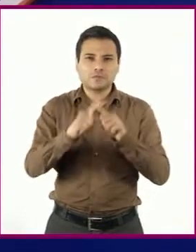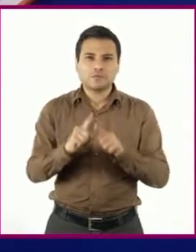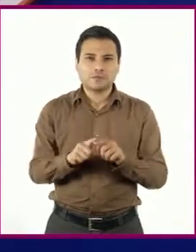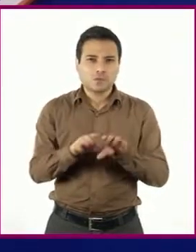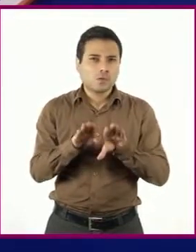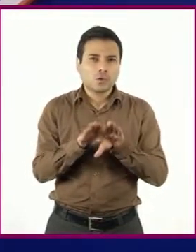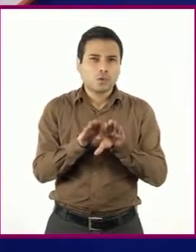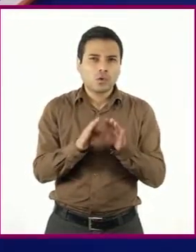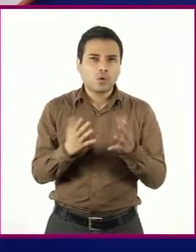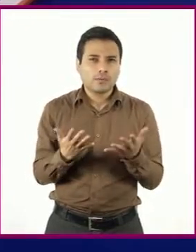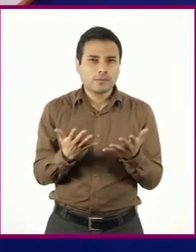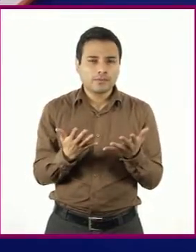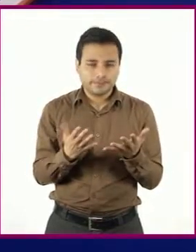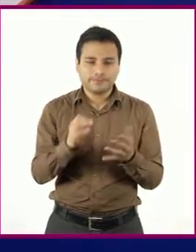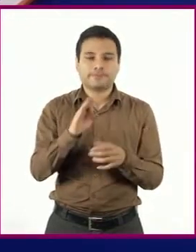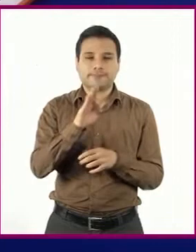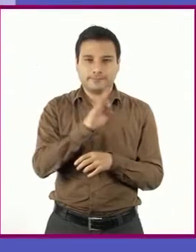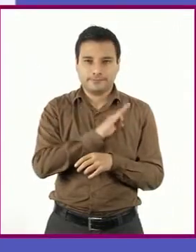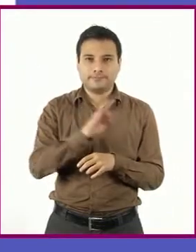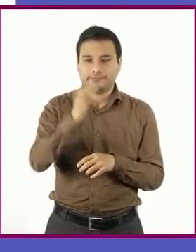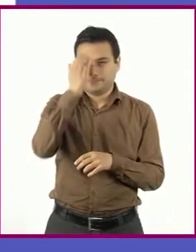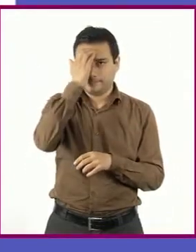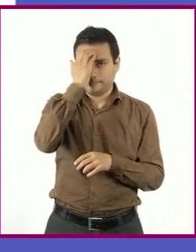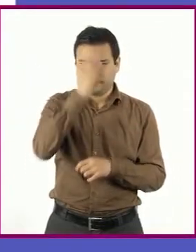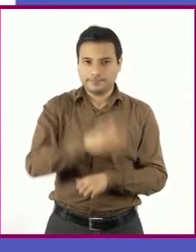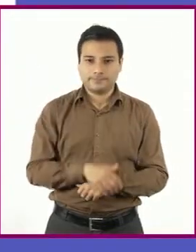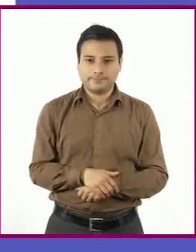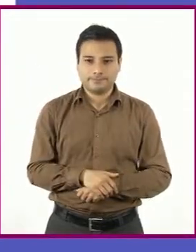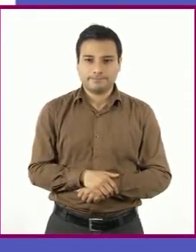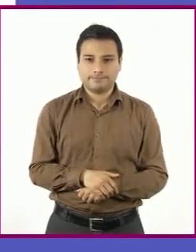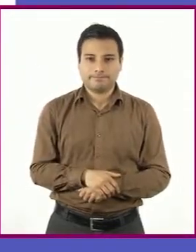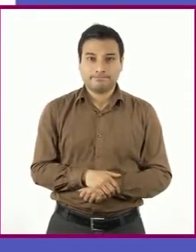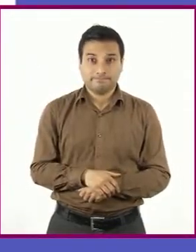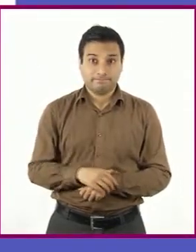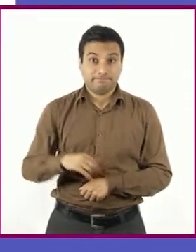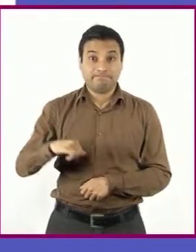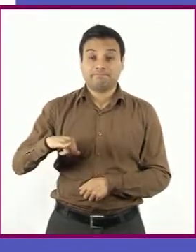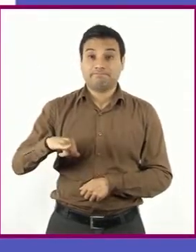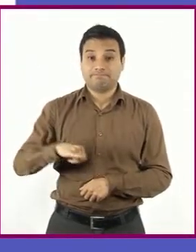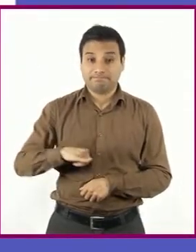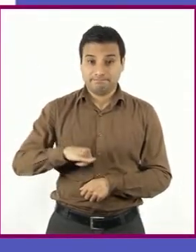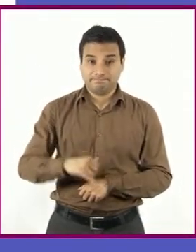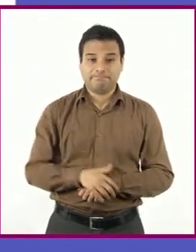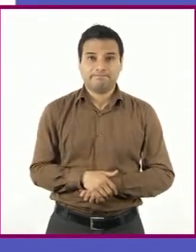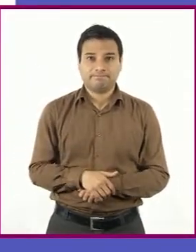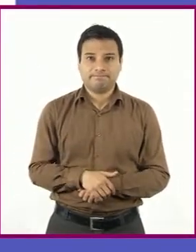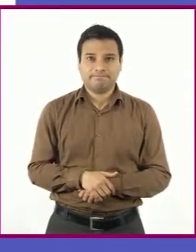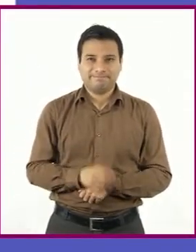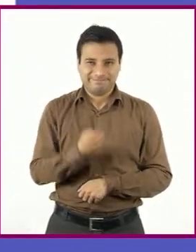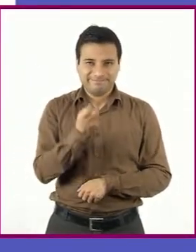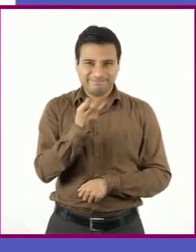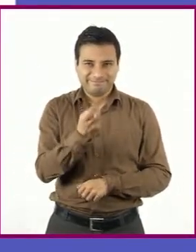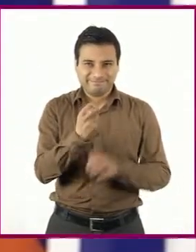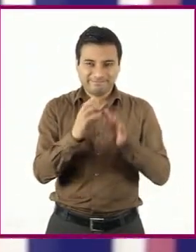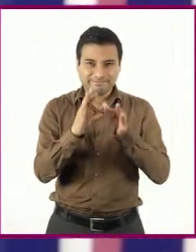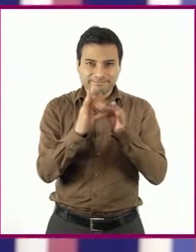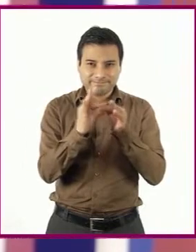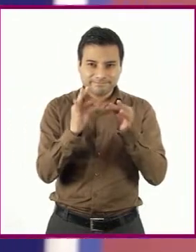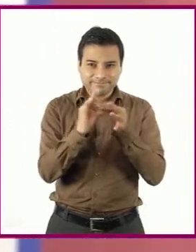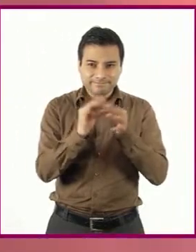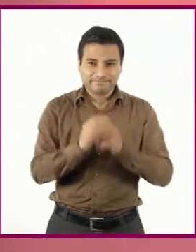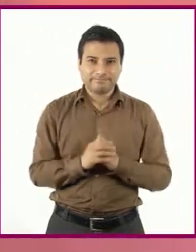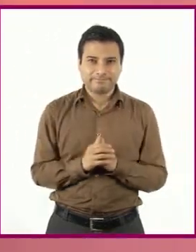ambiente literario en el que se movió. ¡Qué interesante, profesora! Esto que dice me hizo pensar en los textos